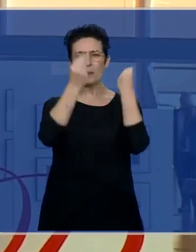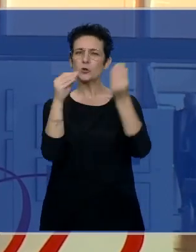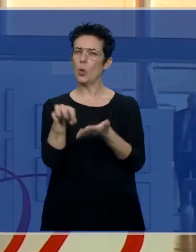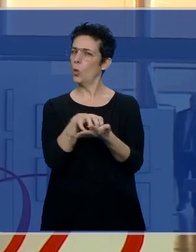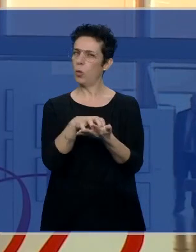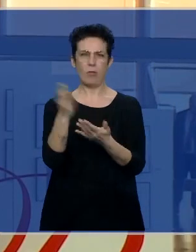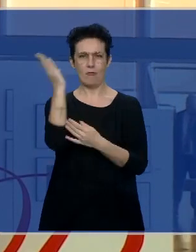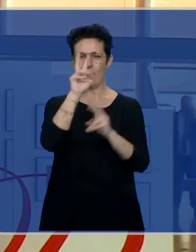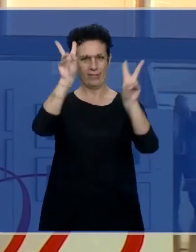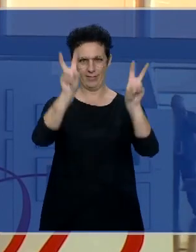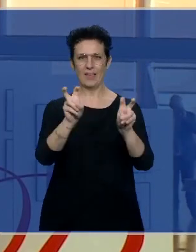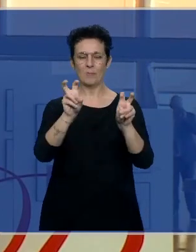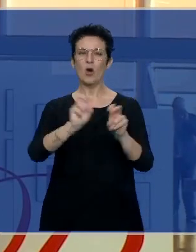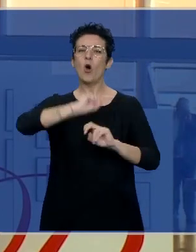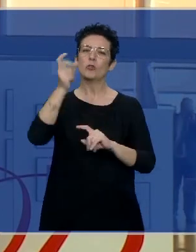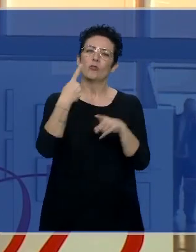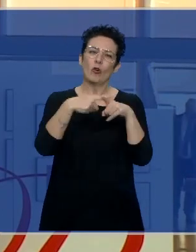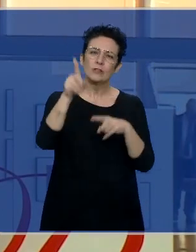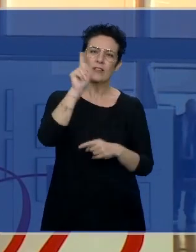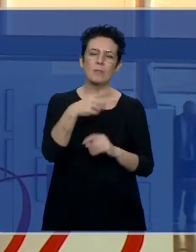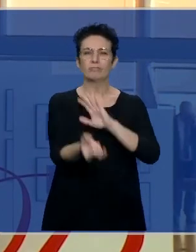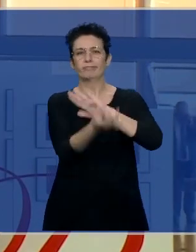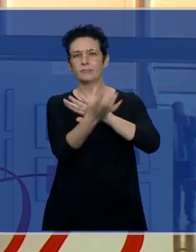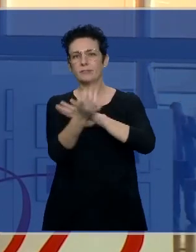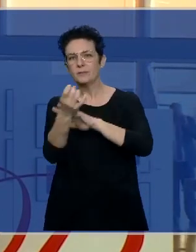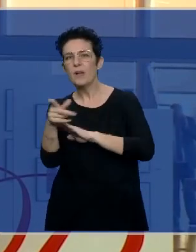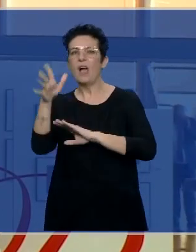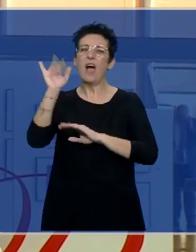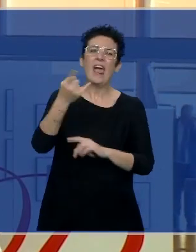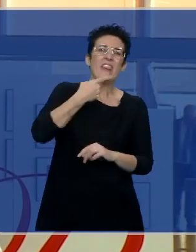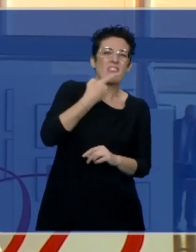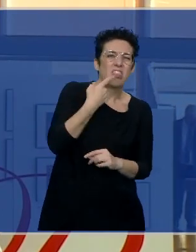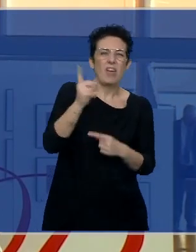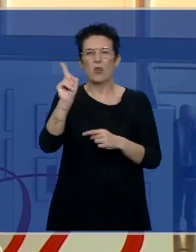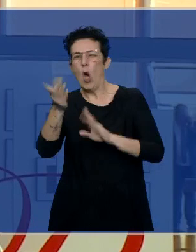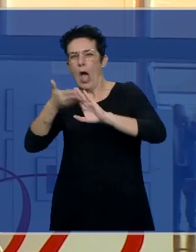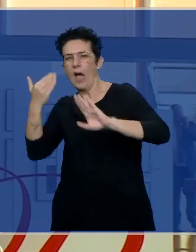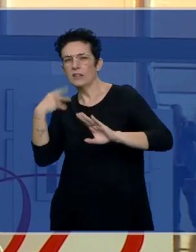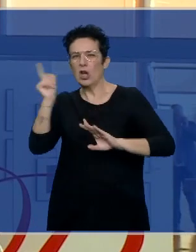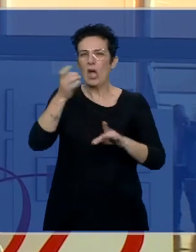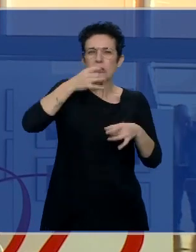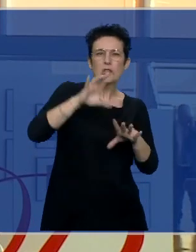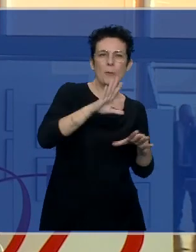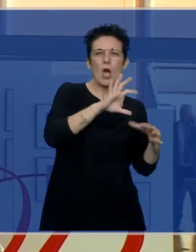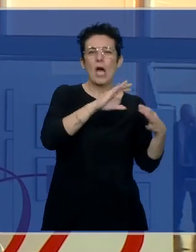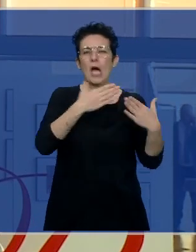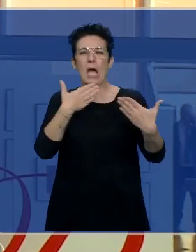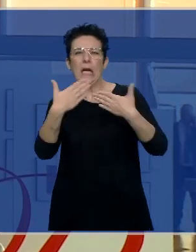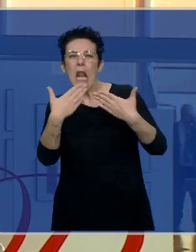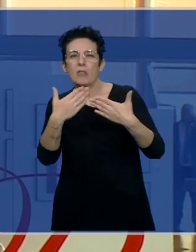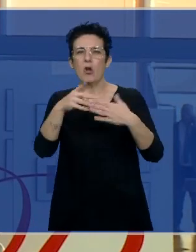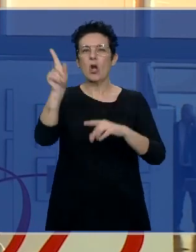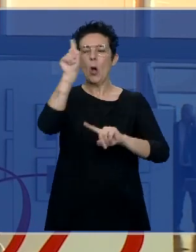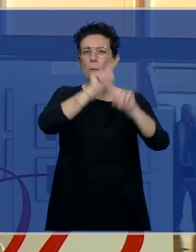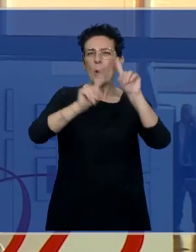dudas sobre eso, luego estas otras cosas que han sacado, de si había dicho en algún momento, que había tenido relaciones con una menor en